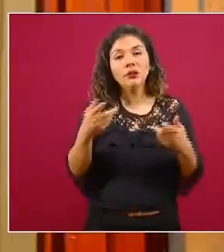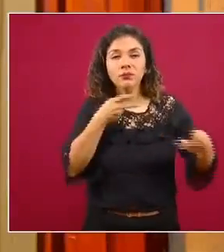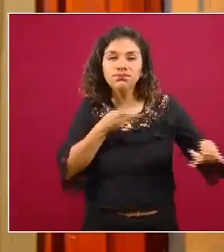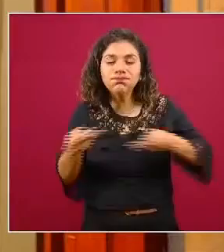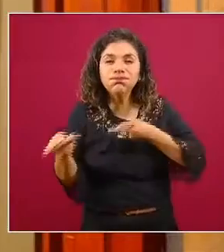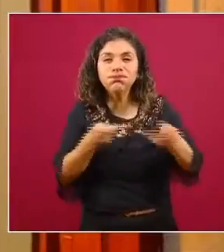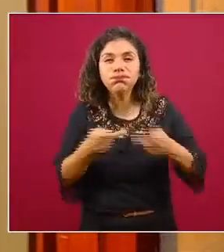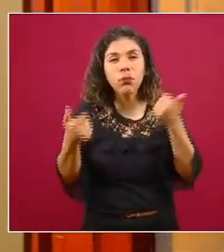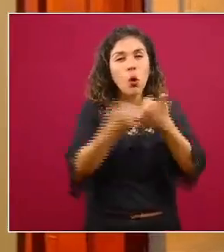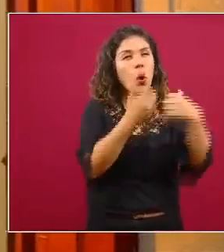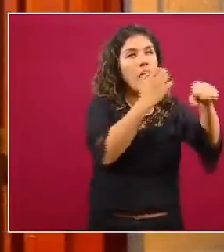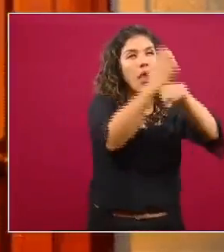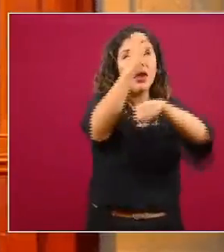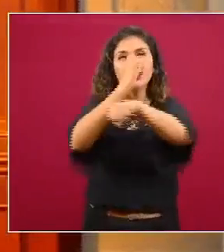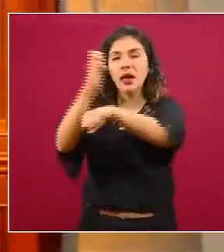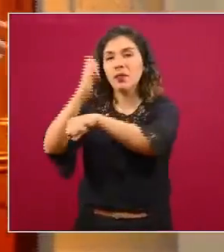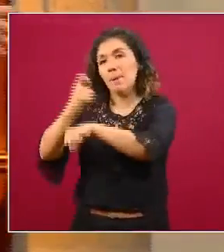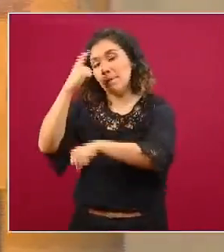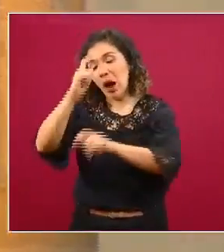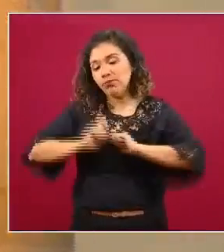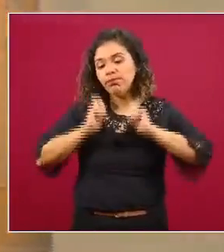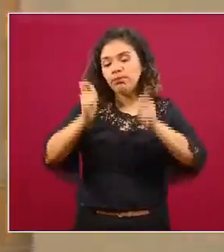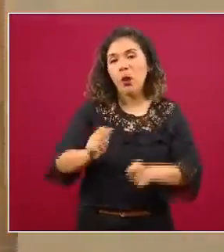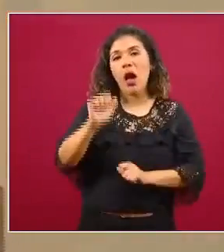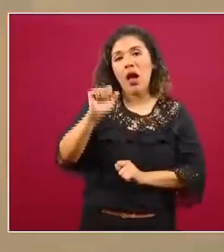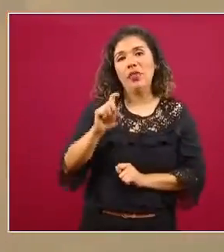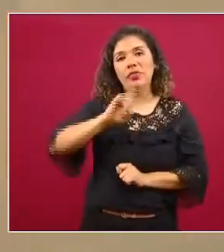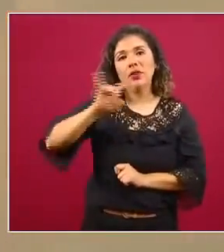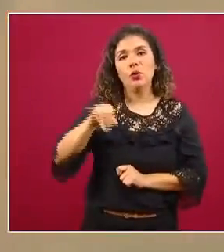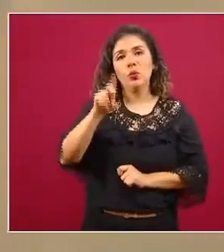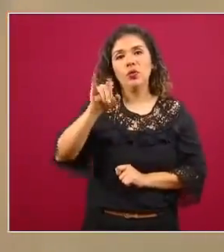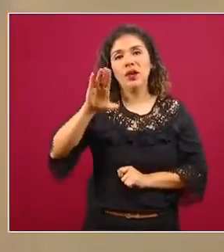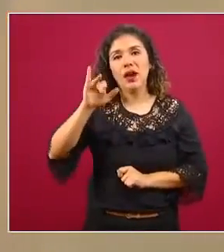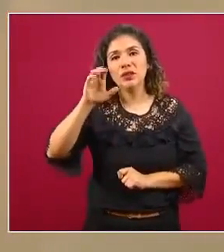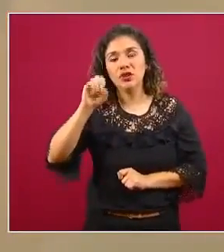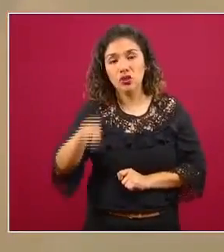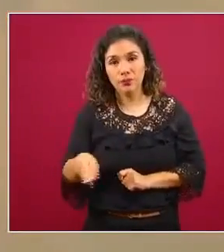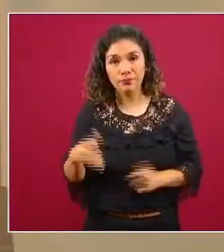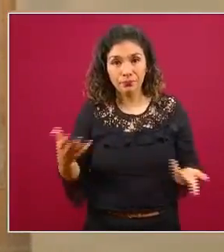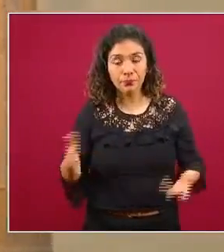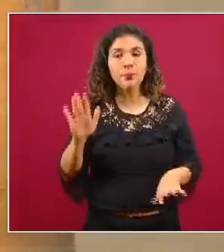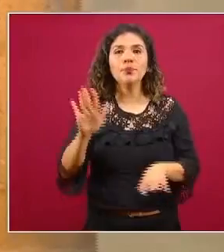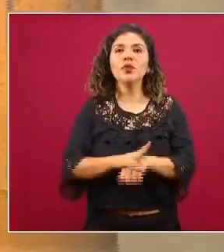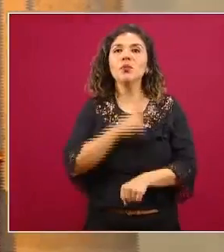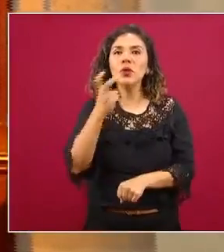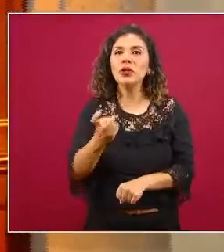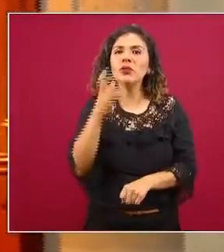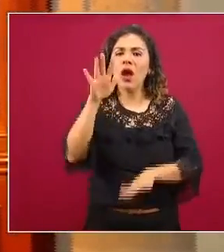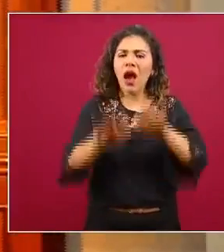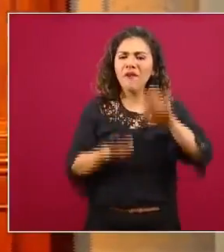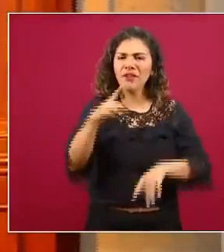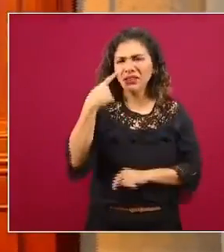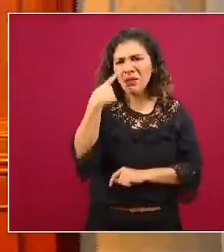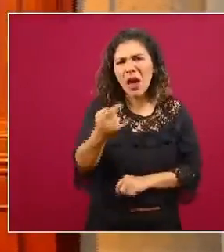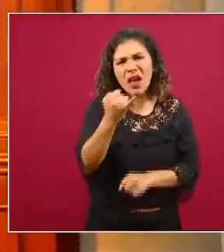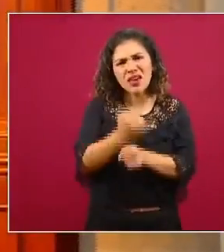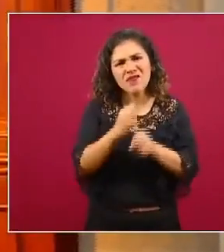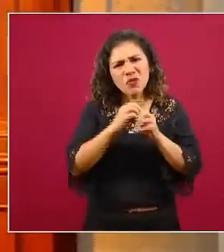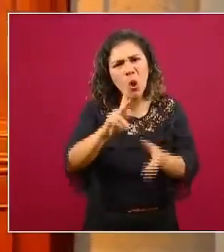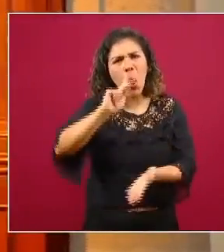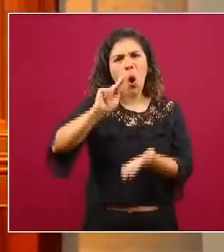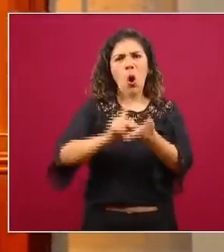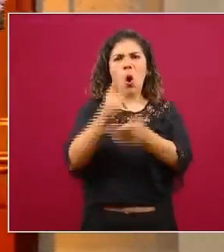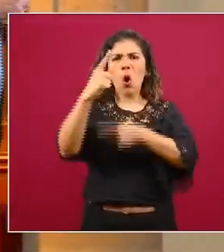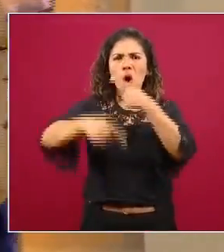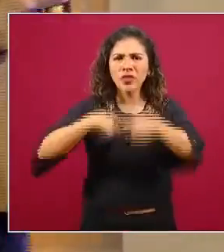comités estatales para hacer la adjudicación entonces por eso tenemos algo de redundancia en la información lo que estamos utilizando aquí